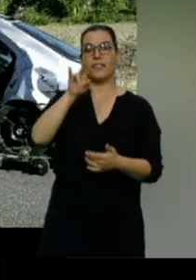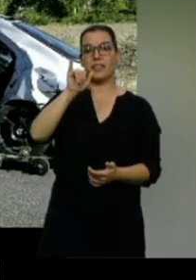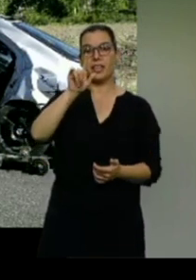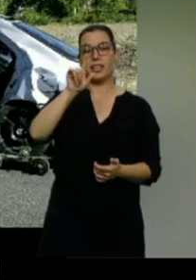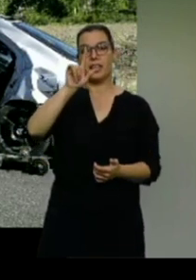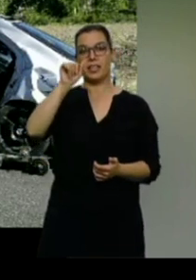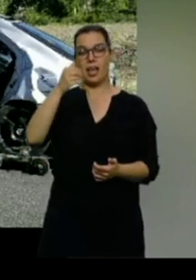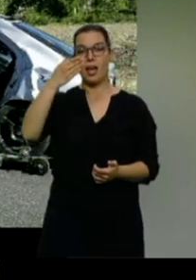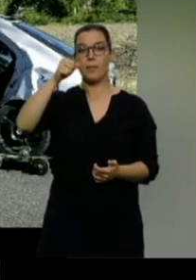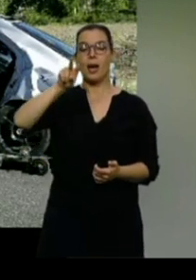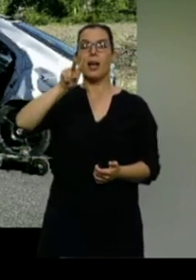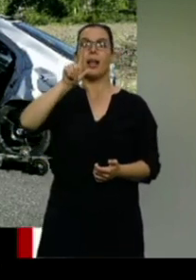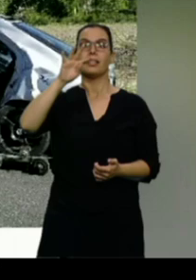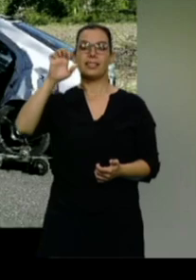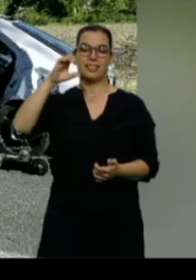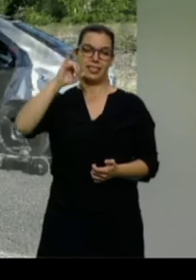en el término municipal de San Andrés del Rabanedo.